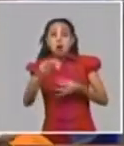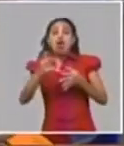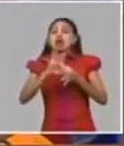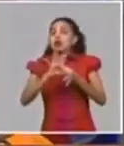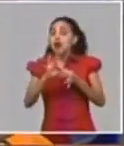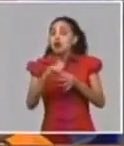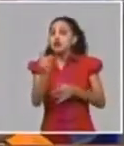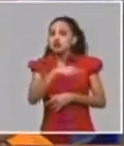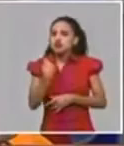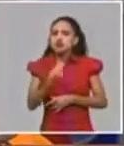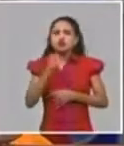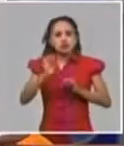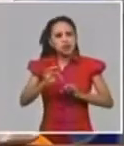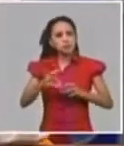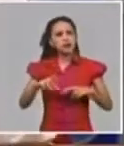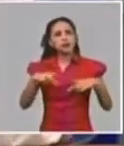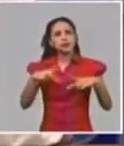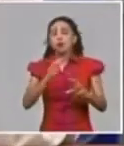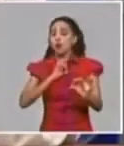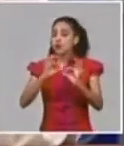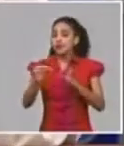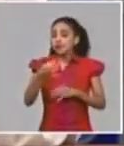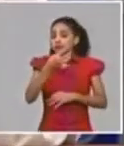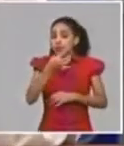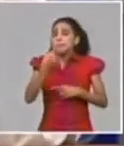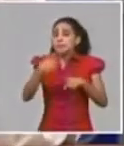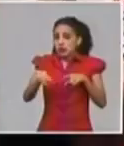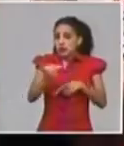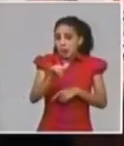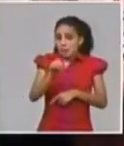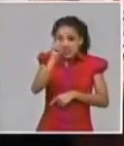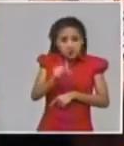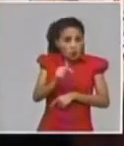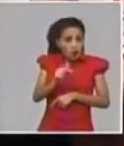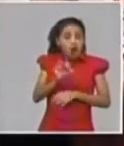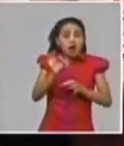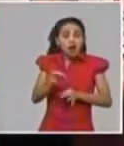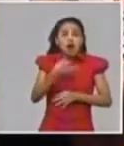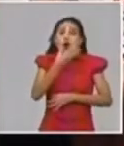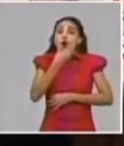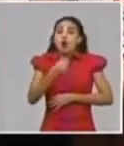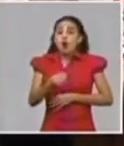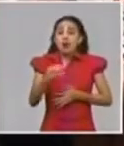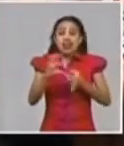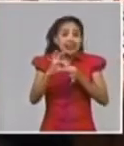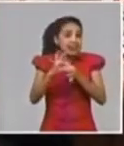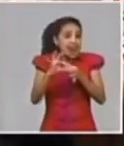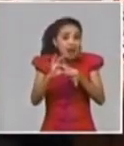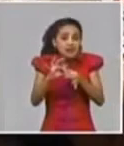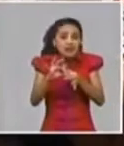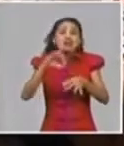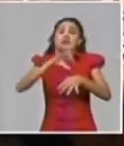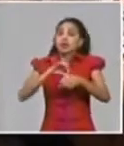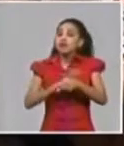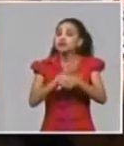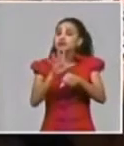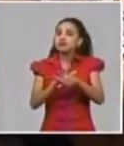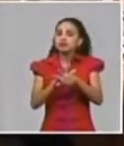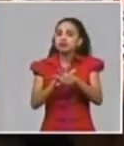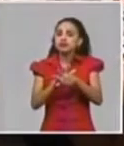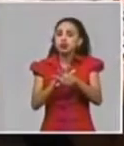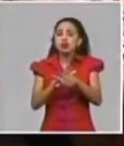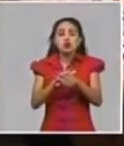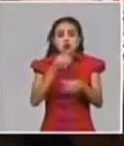proteger a los adultos mayores, pero tenemos la experiencia también de jóvenes que han desarrollado formas graves de la enfermedad. Así que nadie puede sentirse